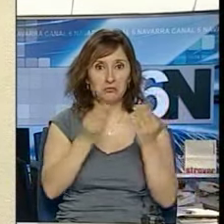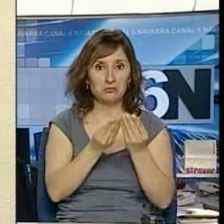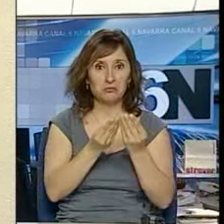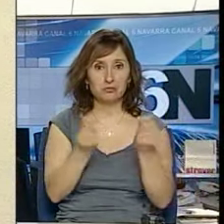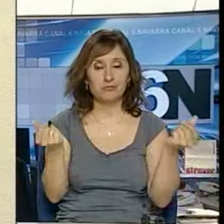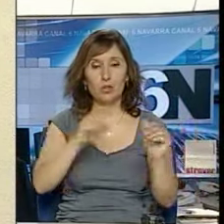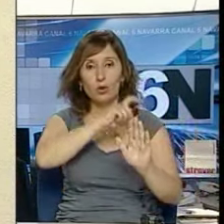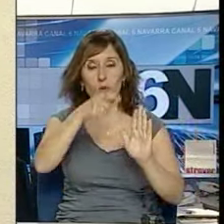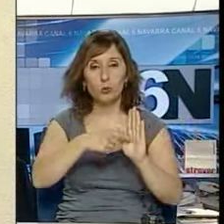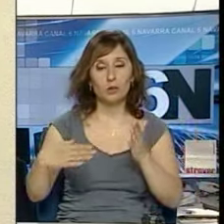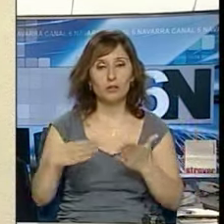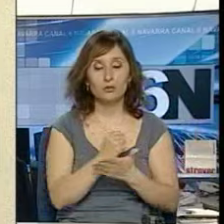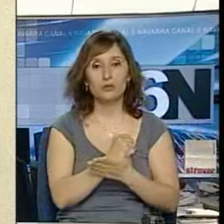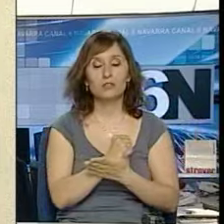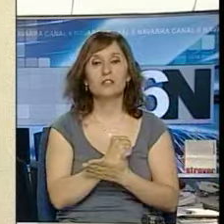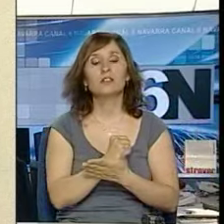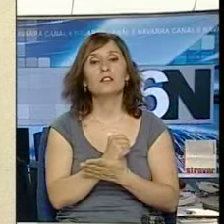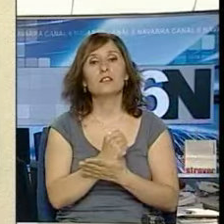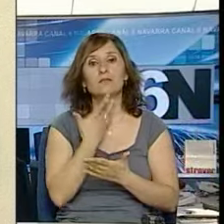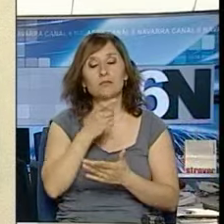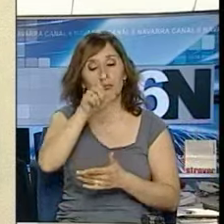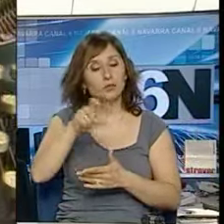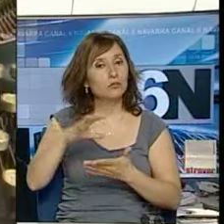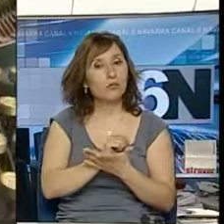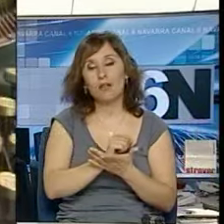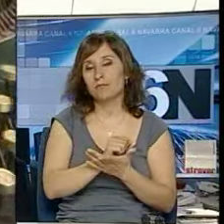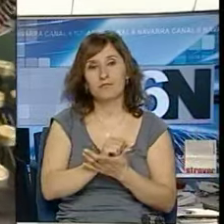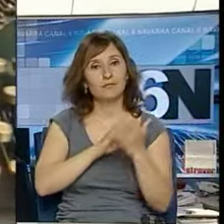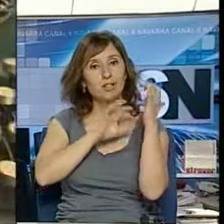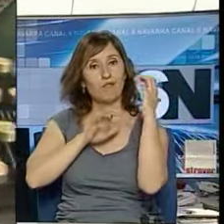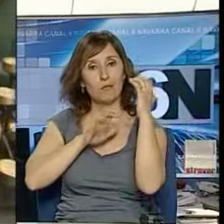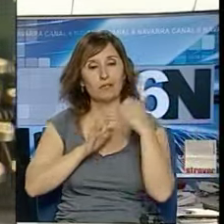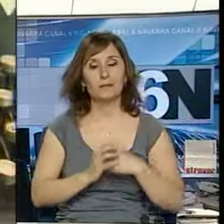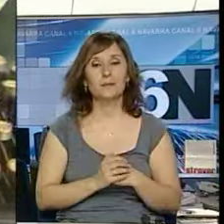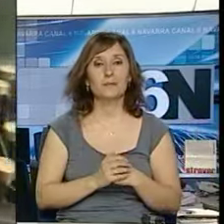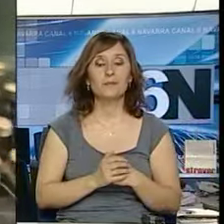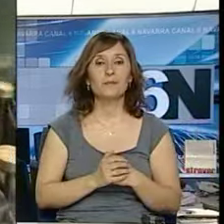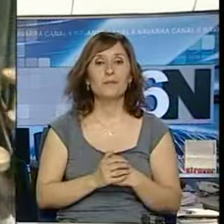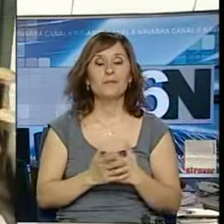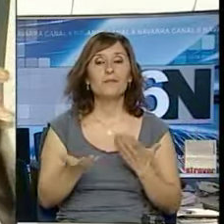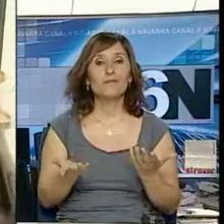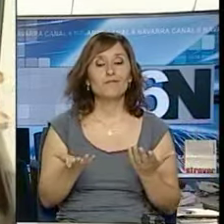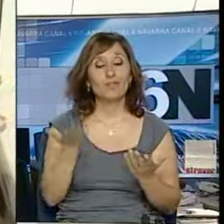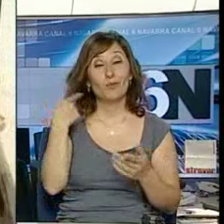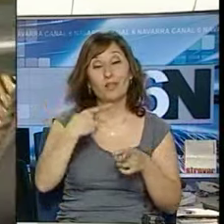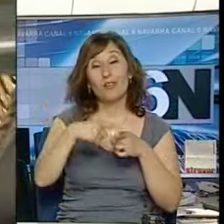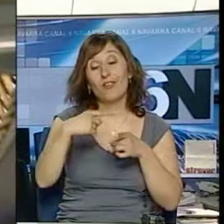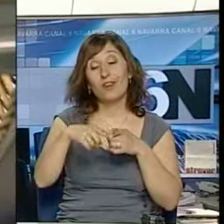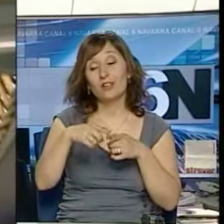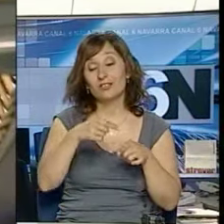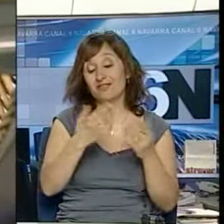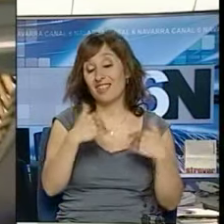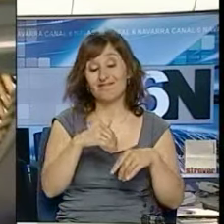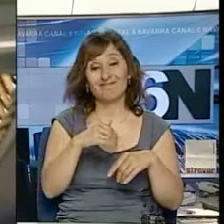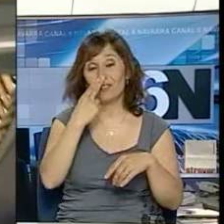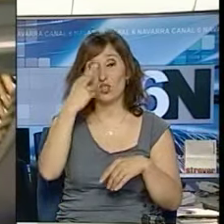desaparecer todo lo que era máquina de escribir y todo el mundo pasarse a la informática. Pero las señales de que era un objeto acabado empezaron